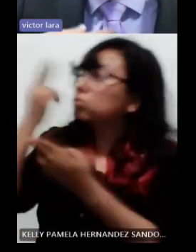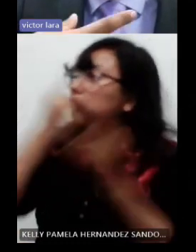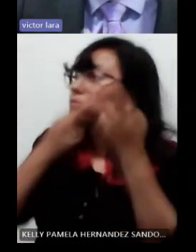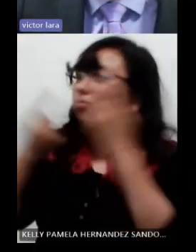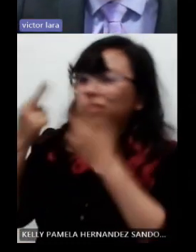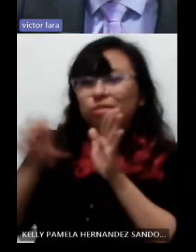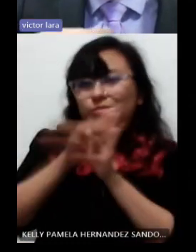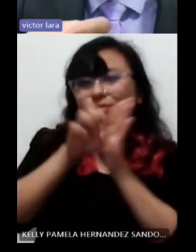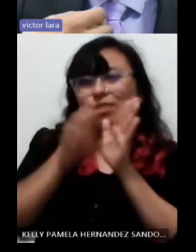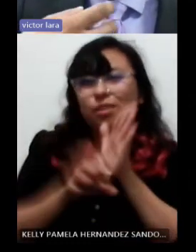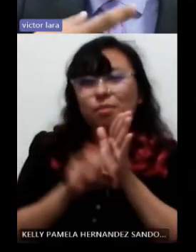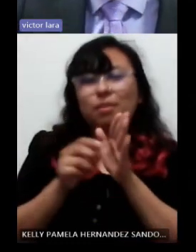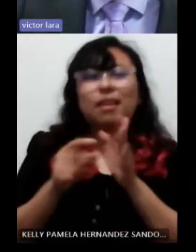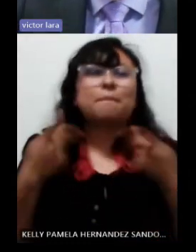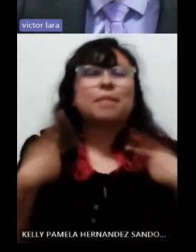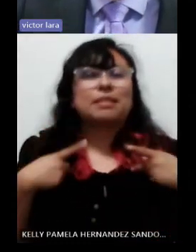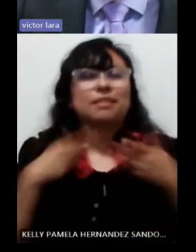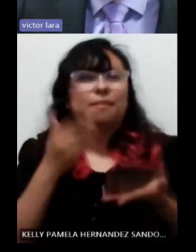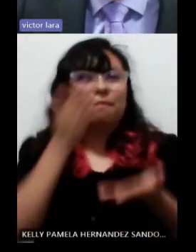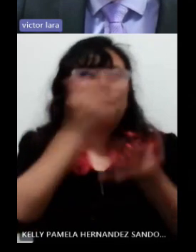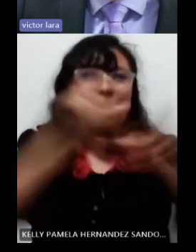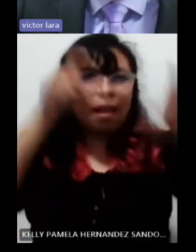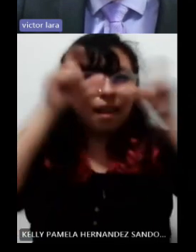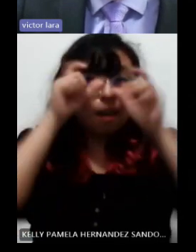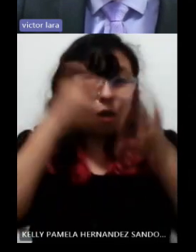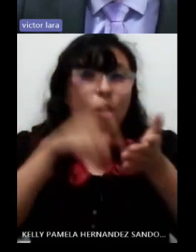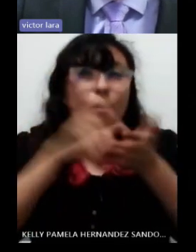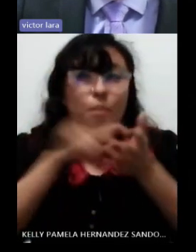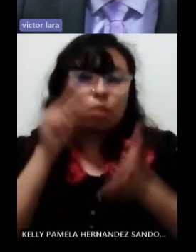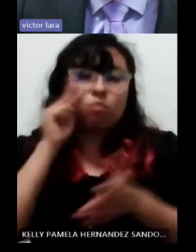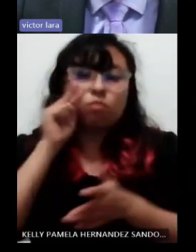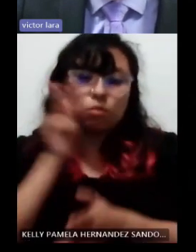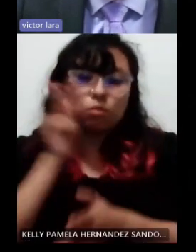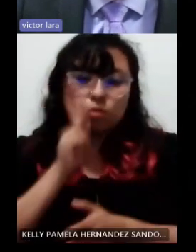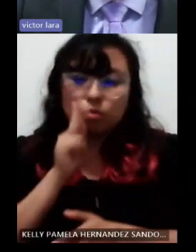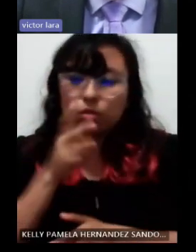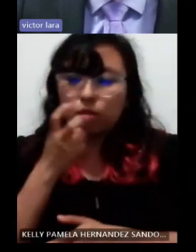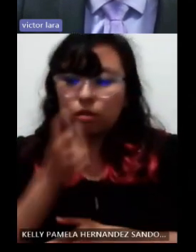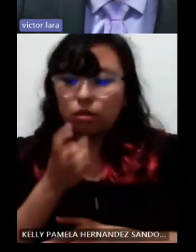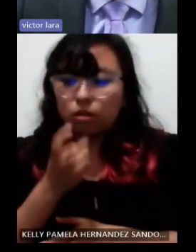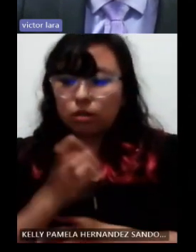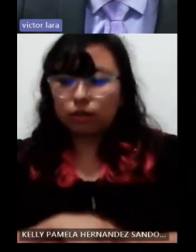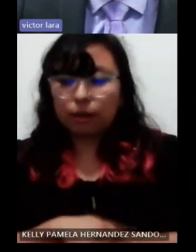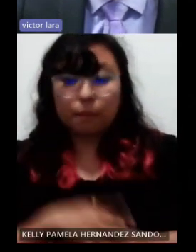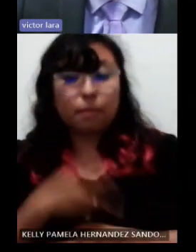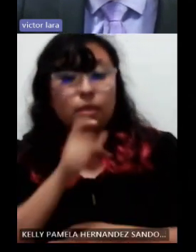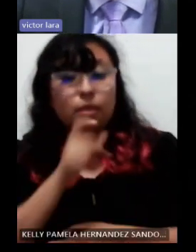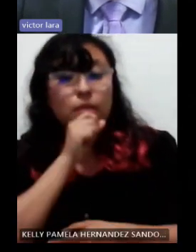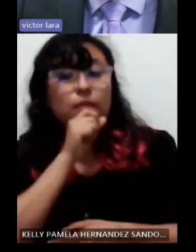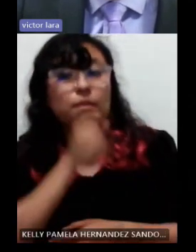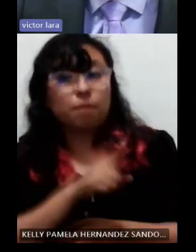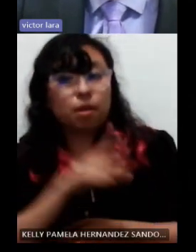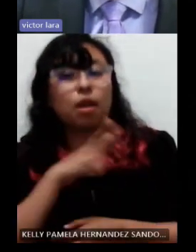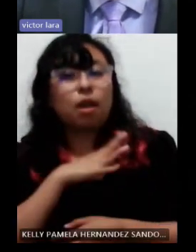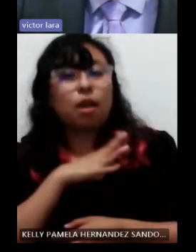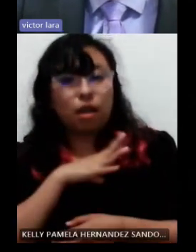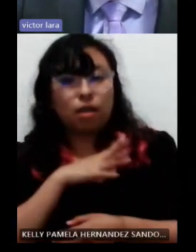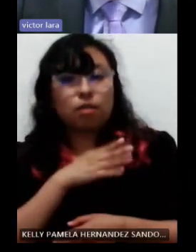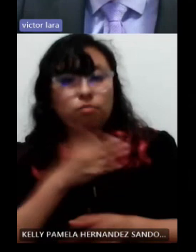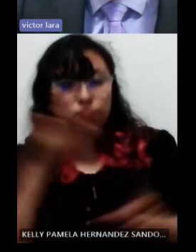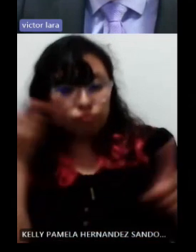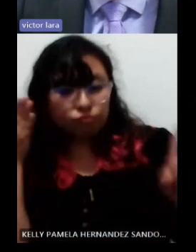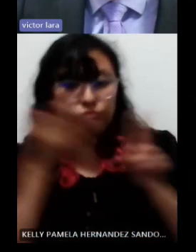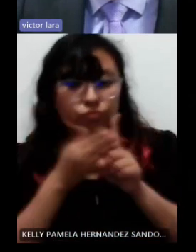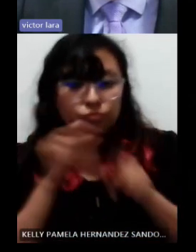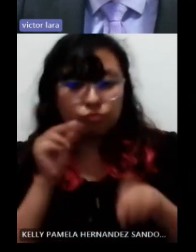incluso en algunas ópticas o centros de diagnóstico y una valoración oftalmológica ya de manera especializada como lo pueden